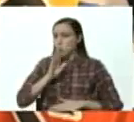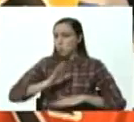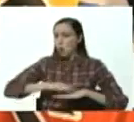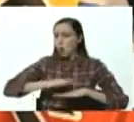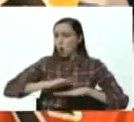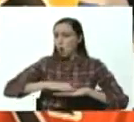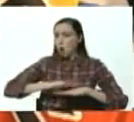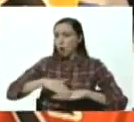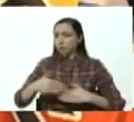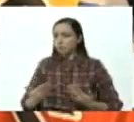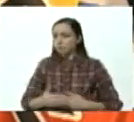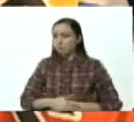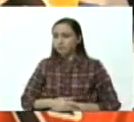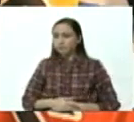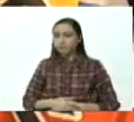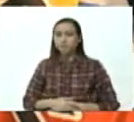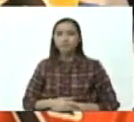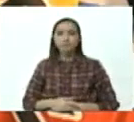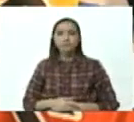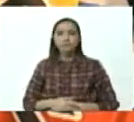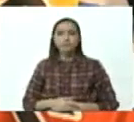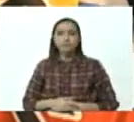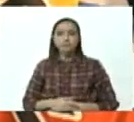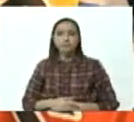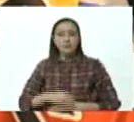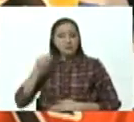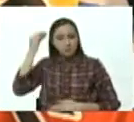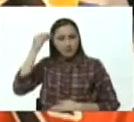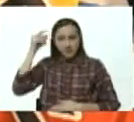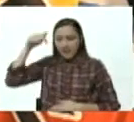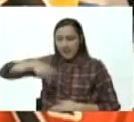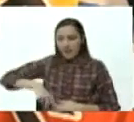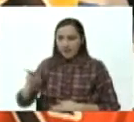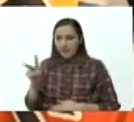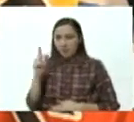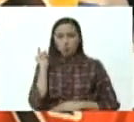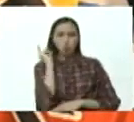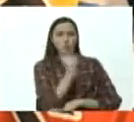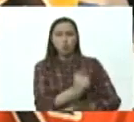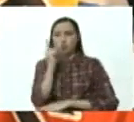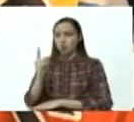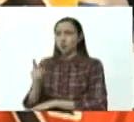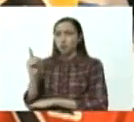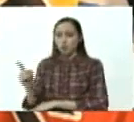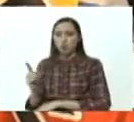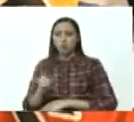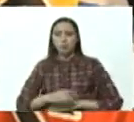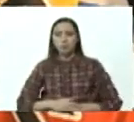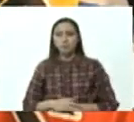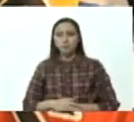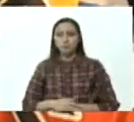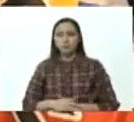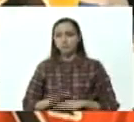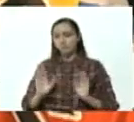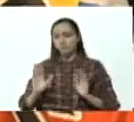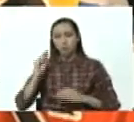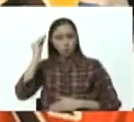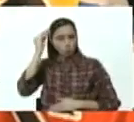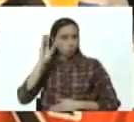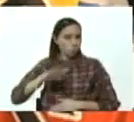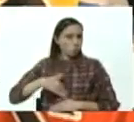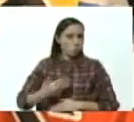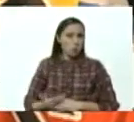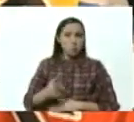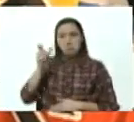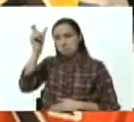se puede pensar que de verdad en Venezuela hay una dictadura pudiera pensarse quien